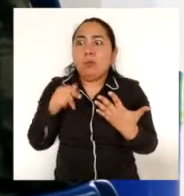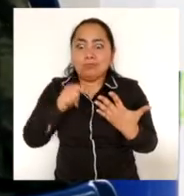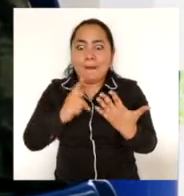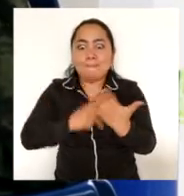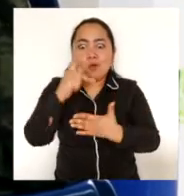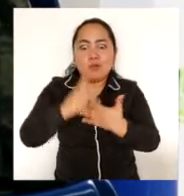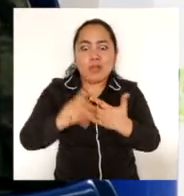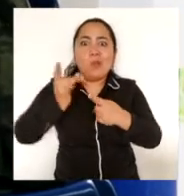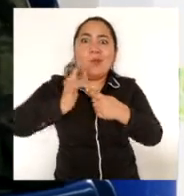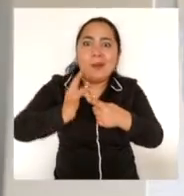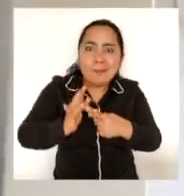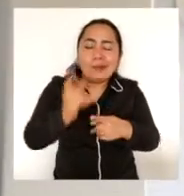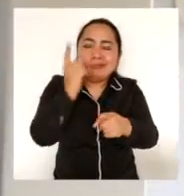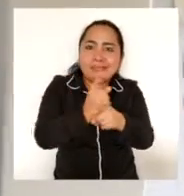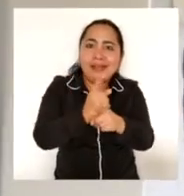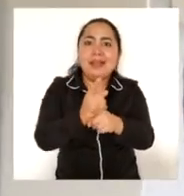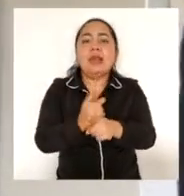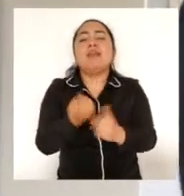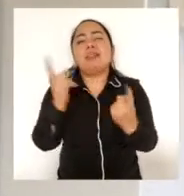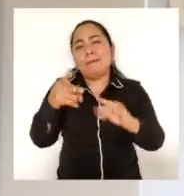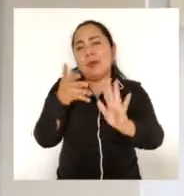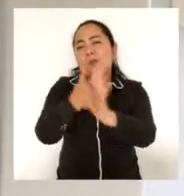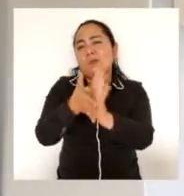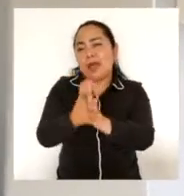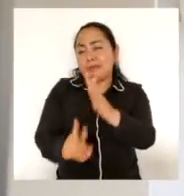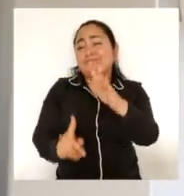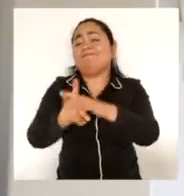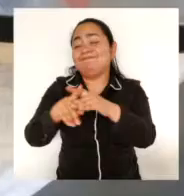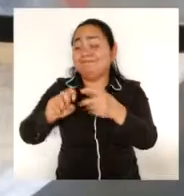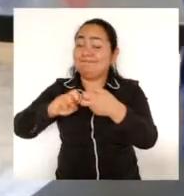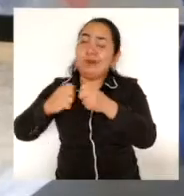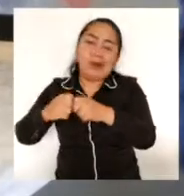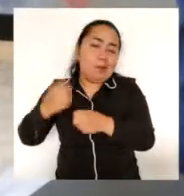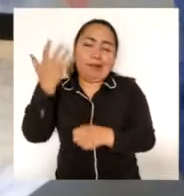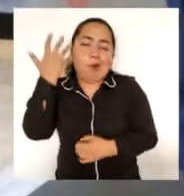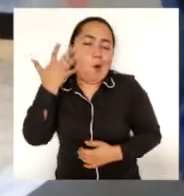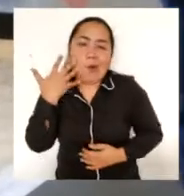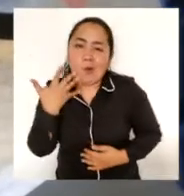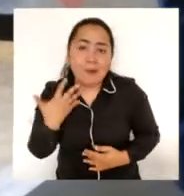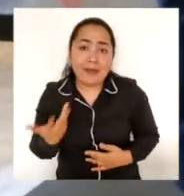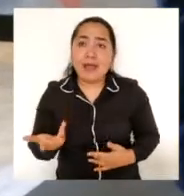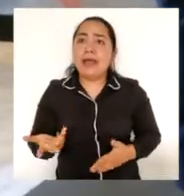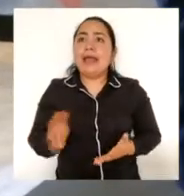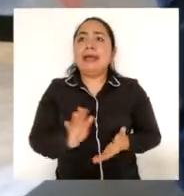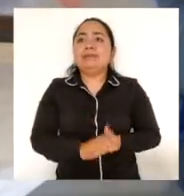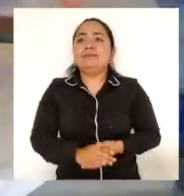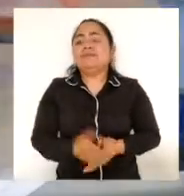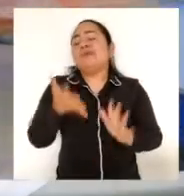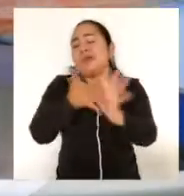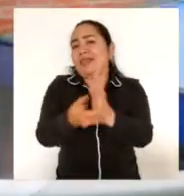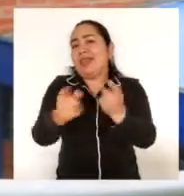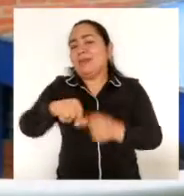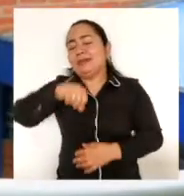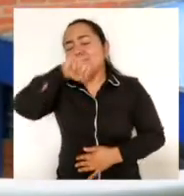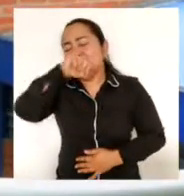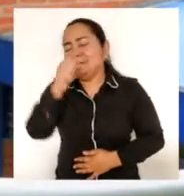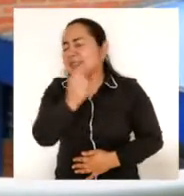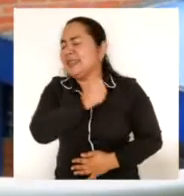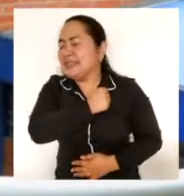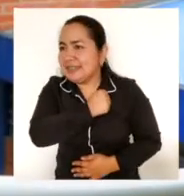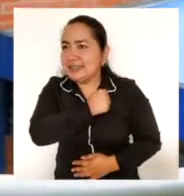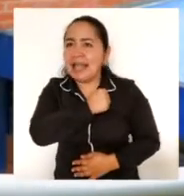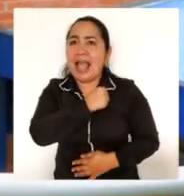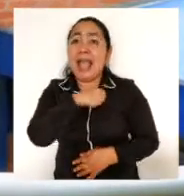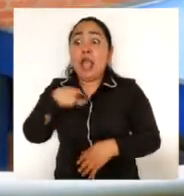proyecto a cabo, algo de los problemas que nos encontramos en el día a día, la pasión que tenemos por esto, qué